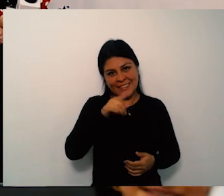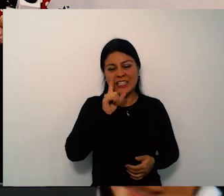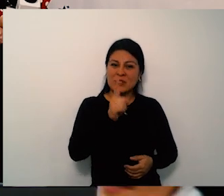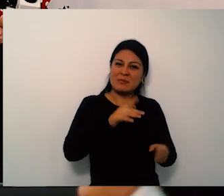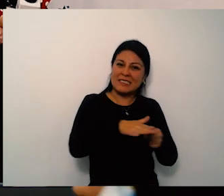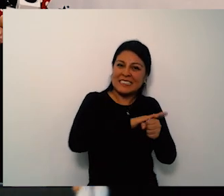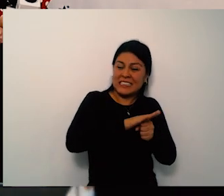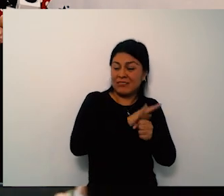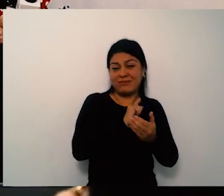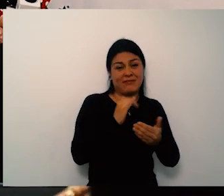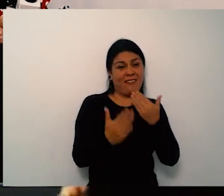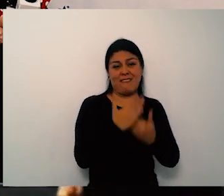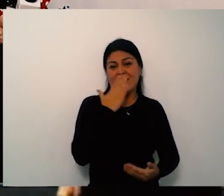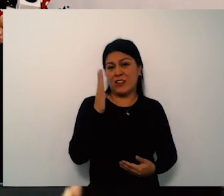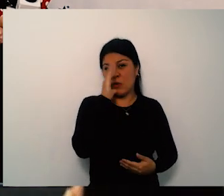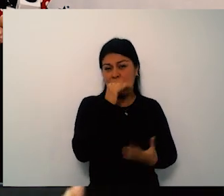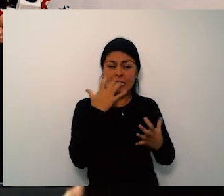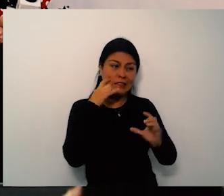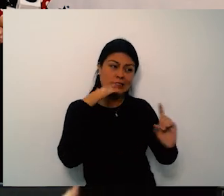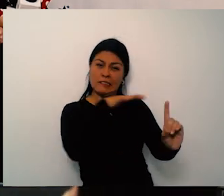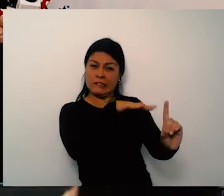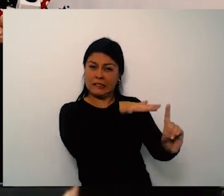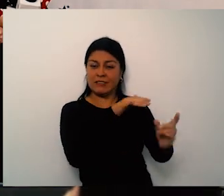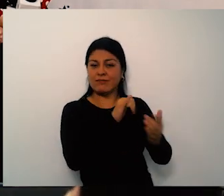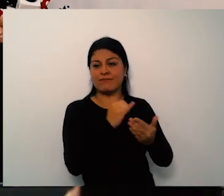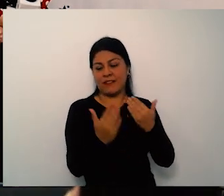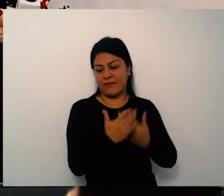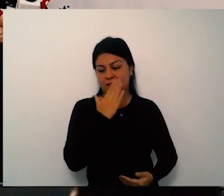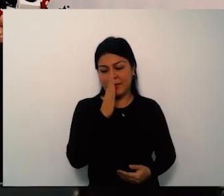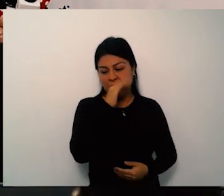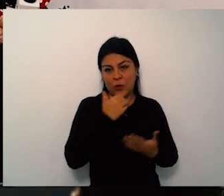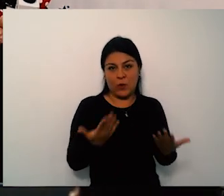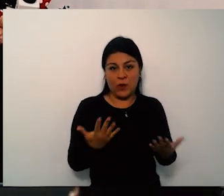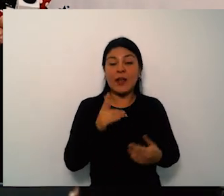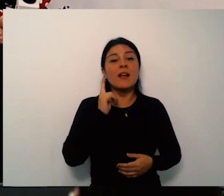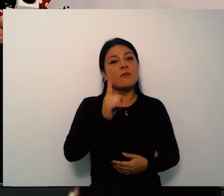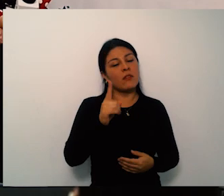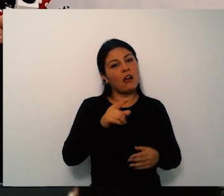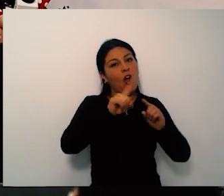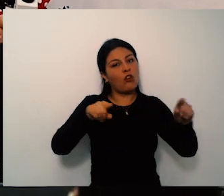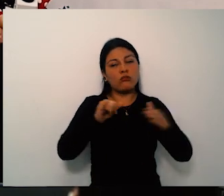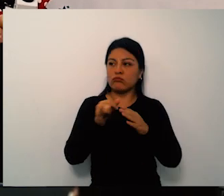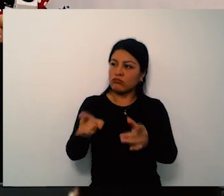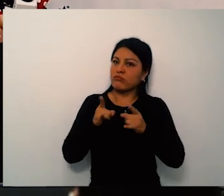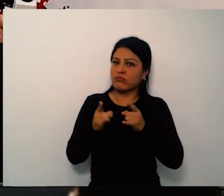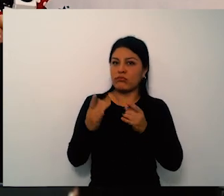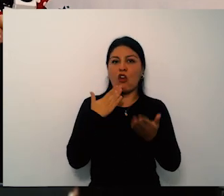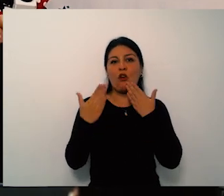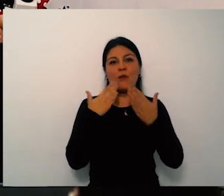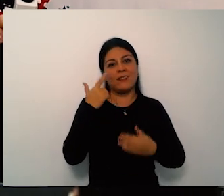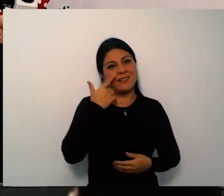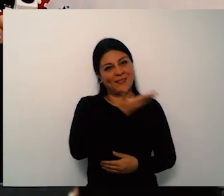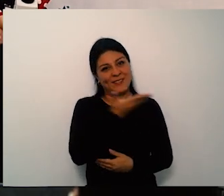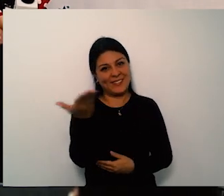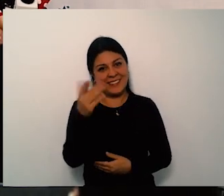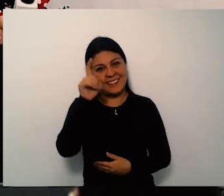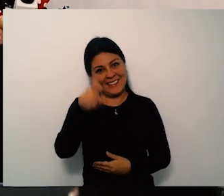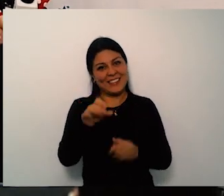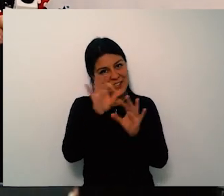está el doctor Reyes pero tenemos un protocolo establecido y es que cuando una ambulancia de allá